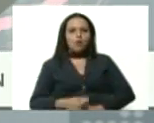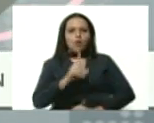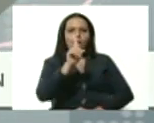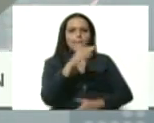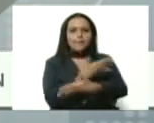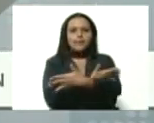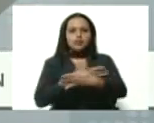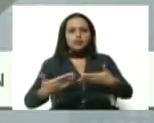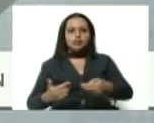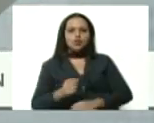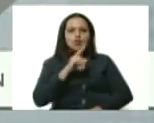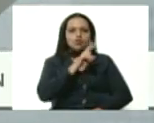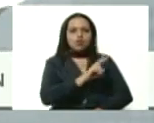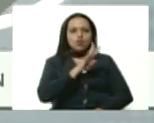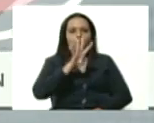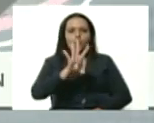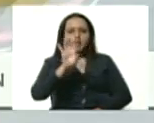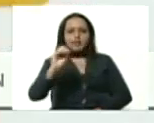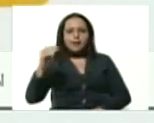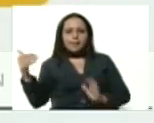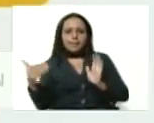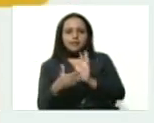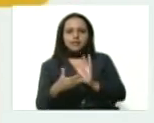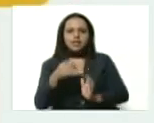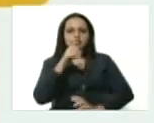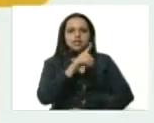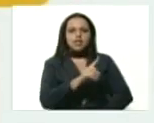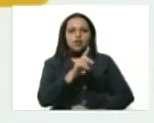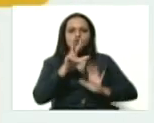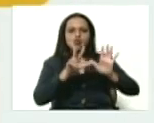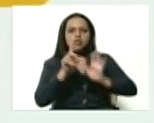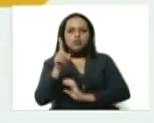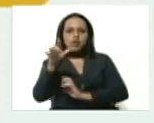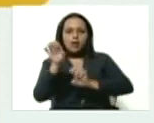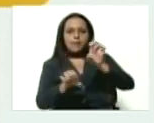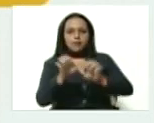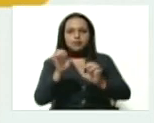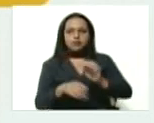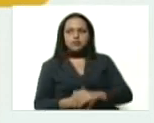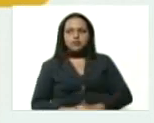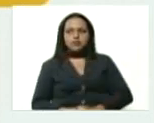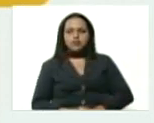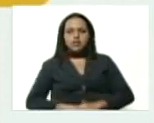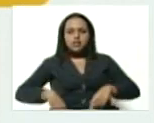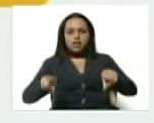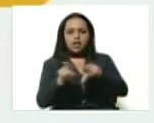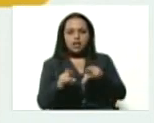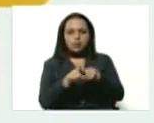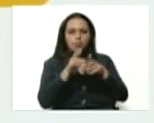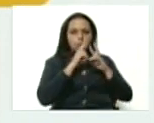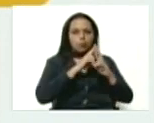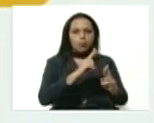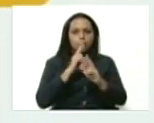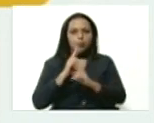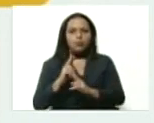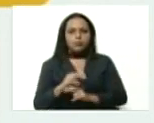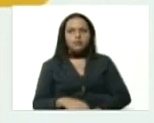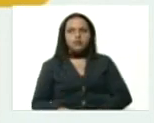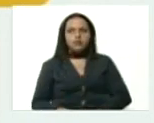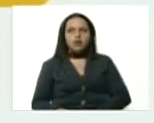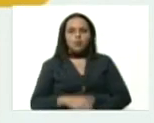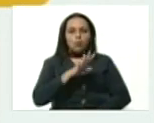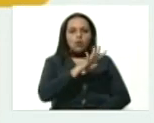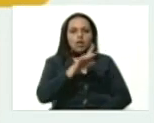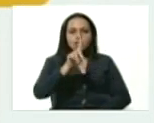.240.181 pruebas, lo que equivale y representa a 41